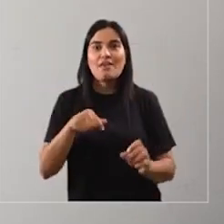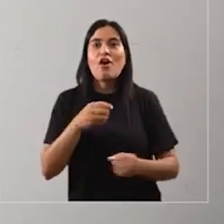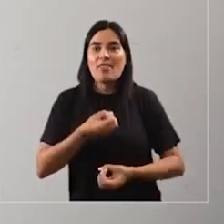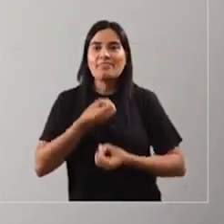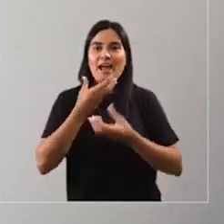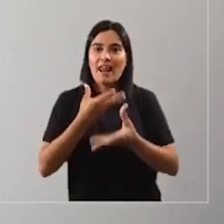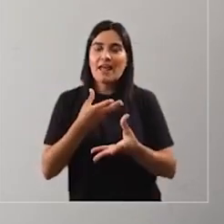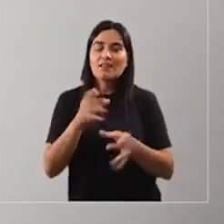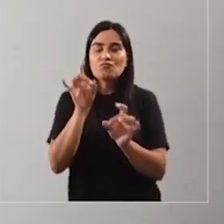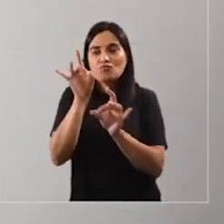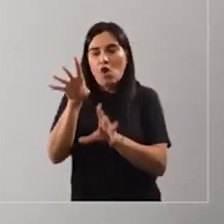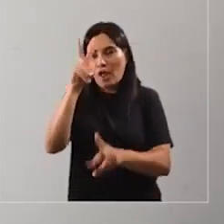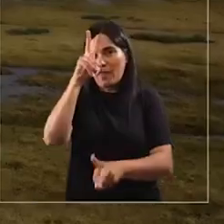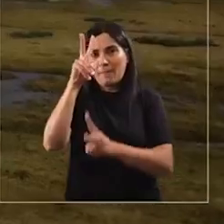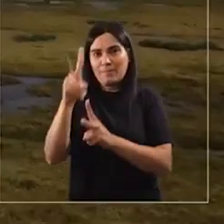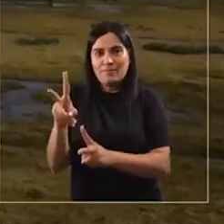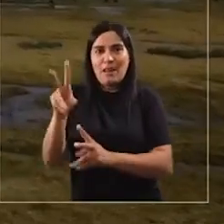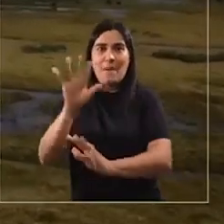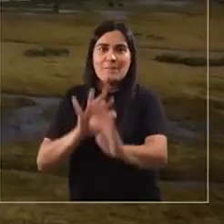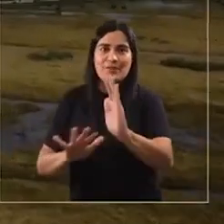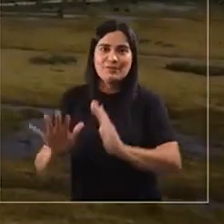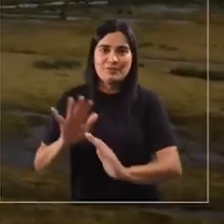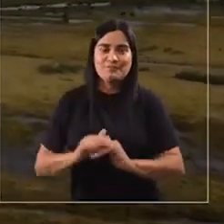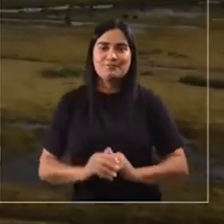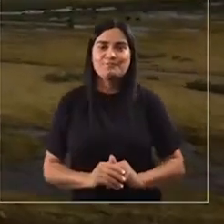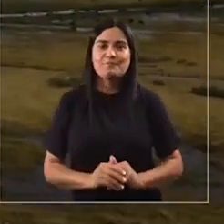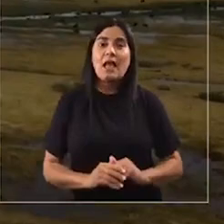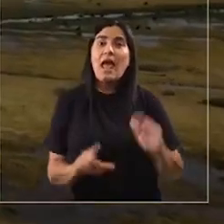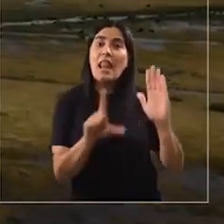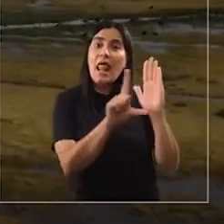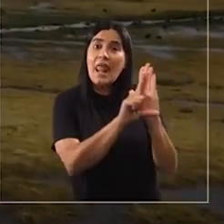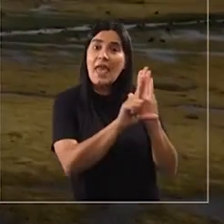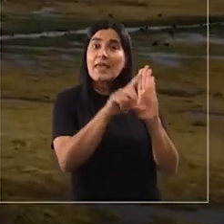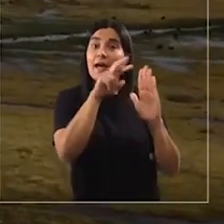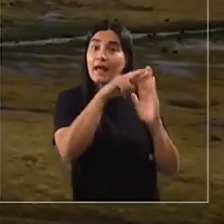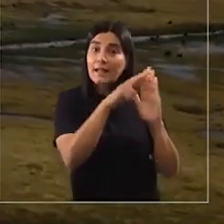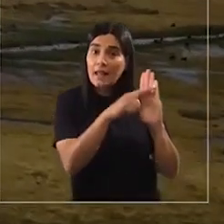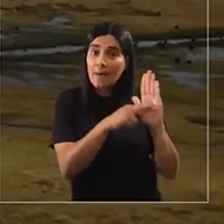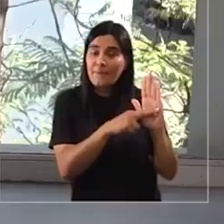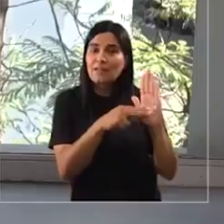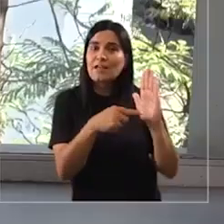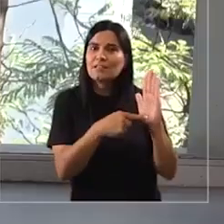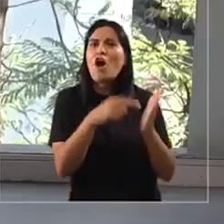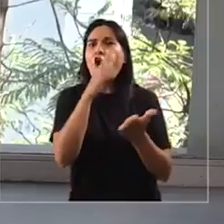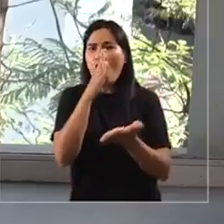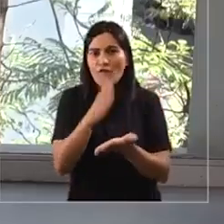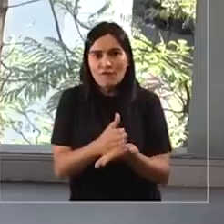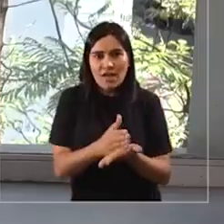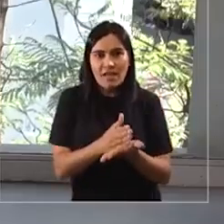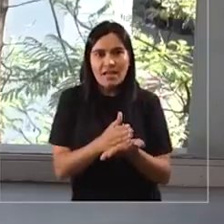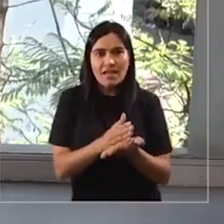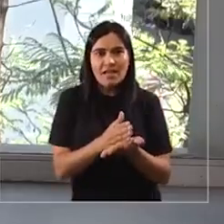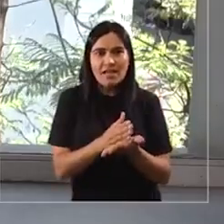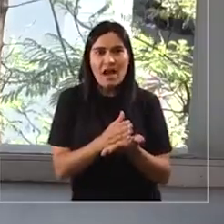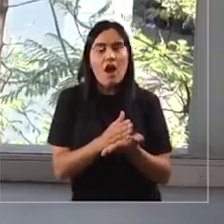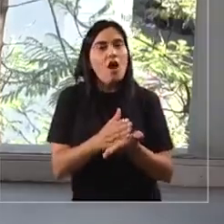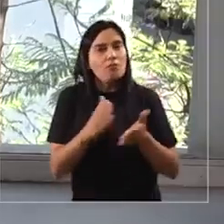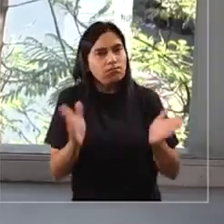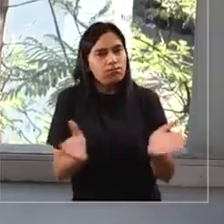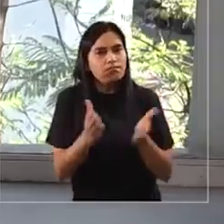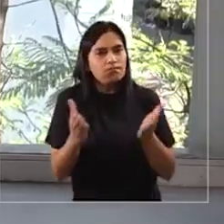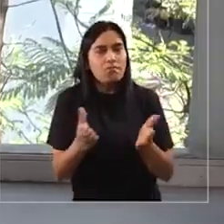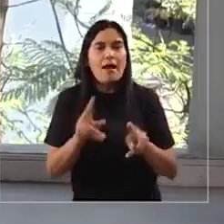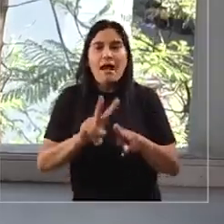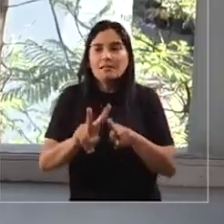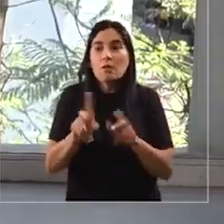en la protección de estos ecosistemas en particular. La ley y el reglamento obligan o generan los